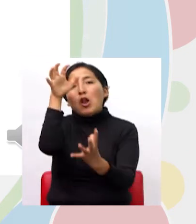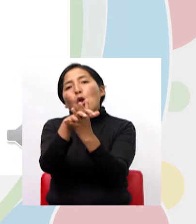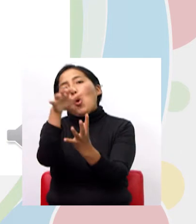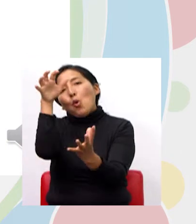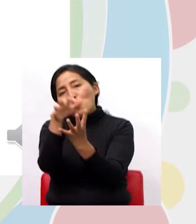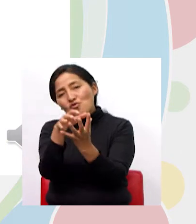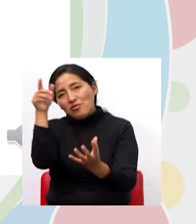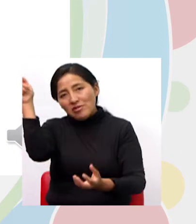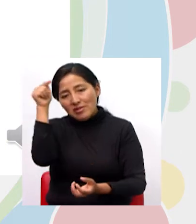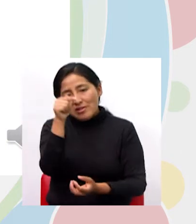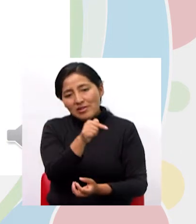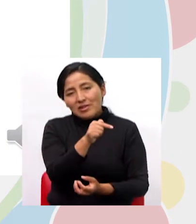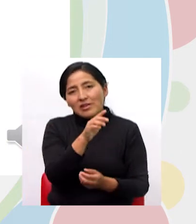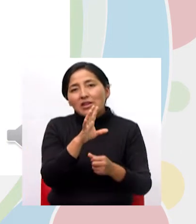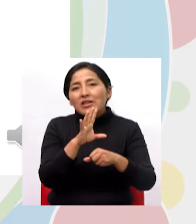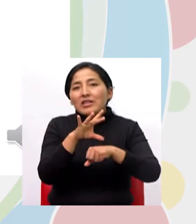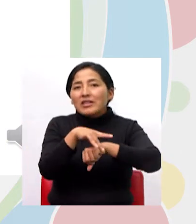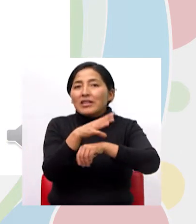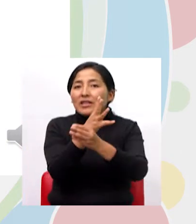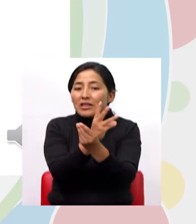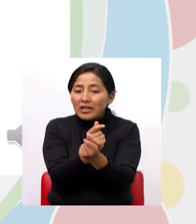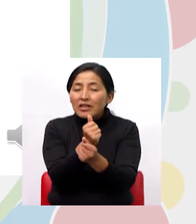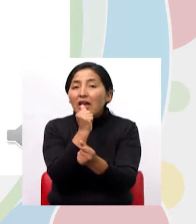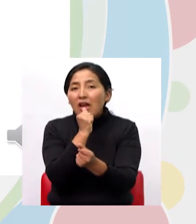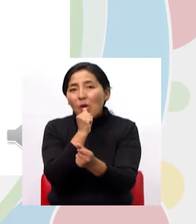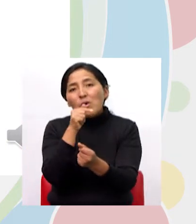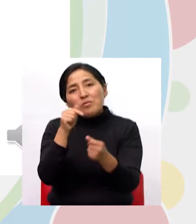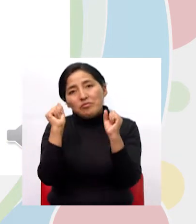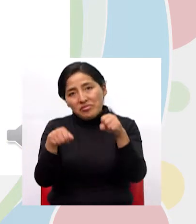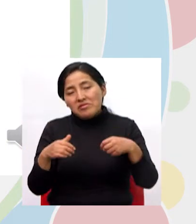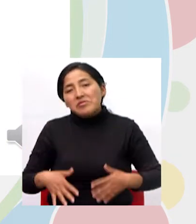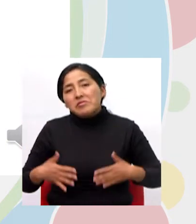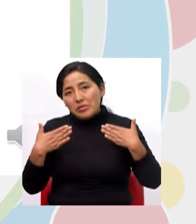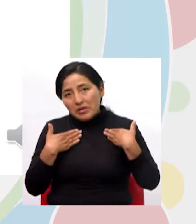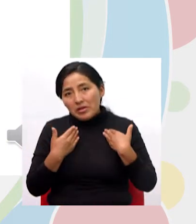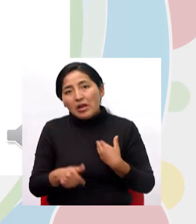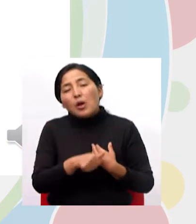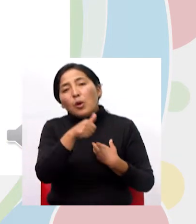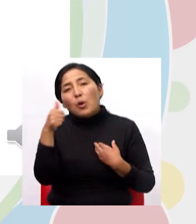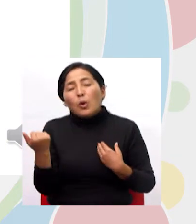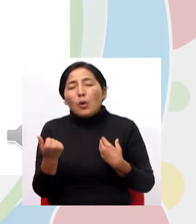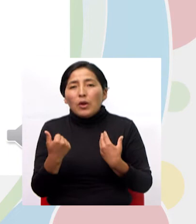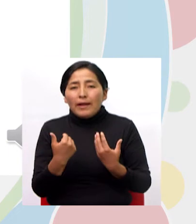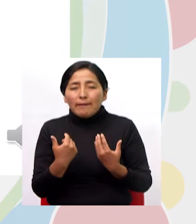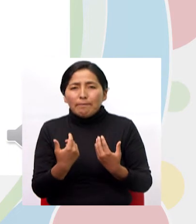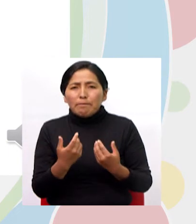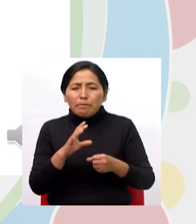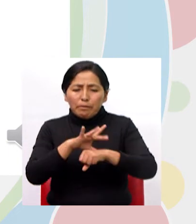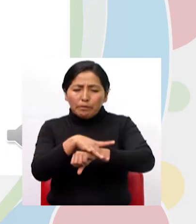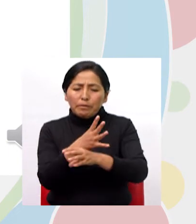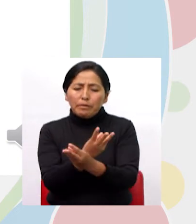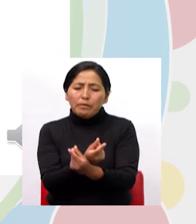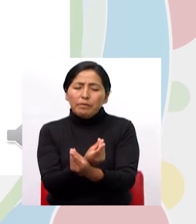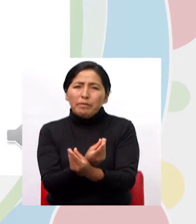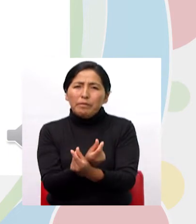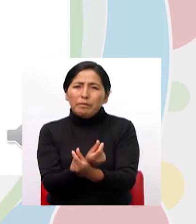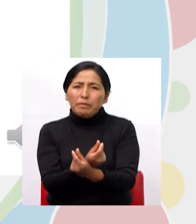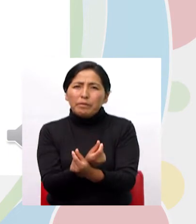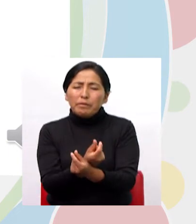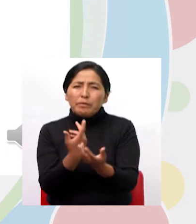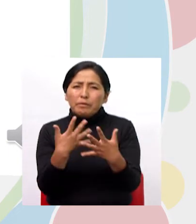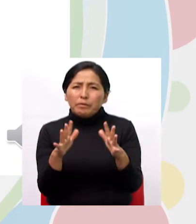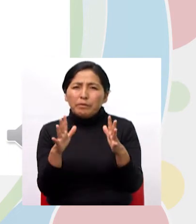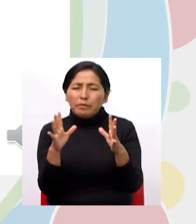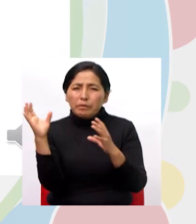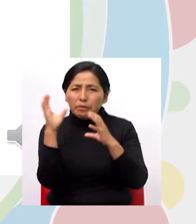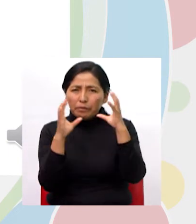a la clase terrestre acuático la otra palabra es terrestre la clase terrestre empezamos a buscar